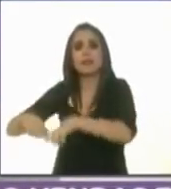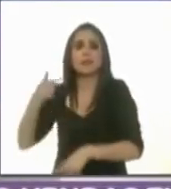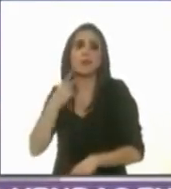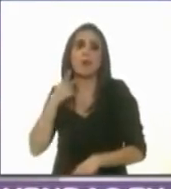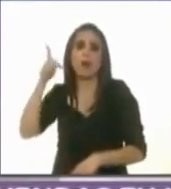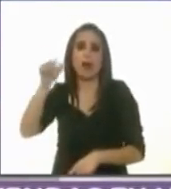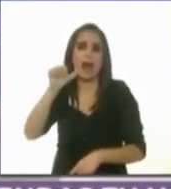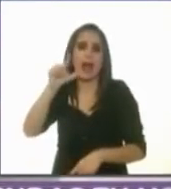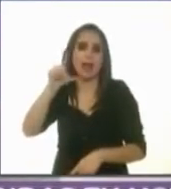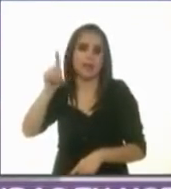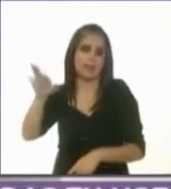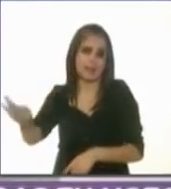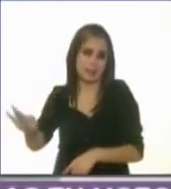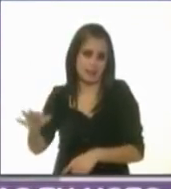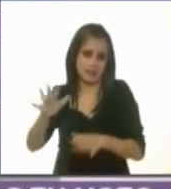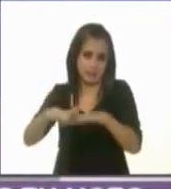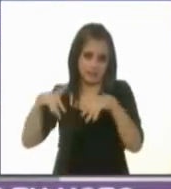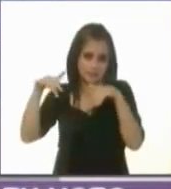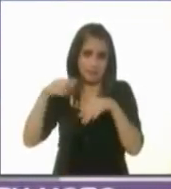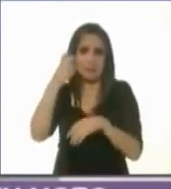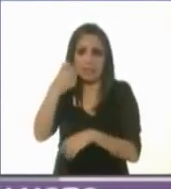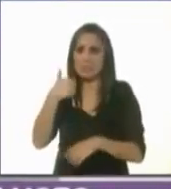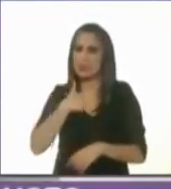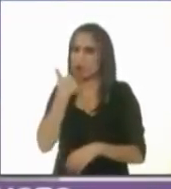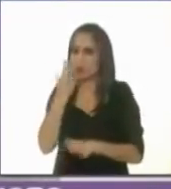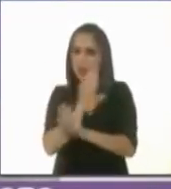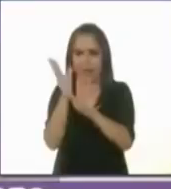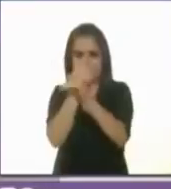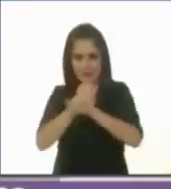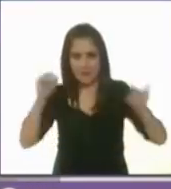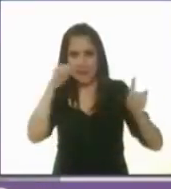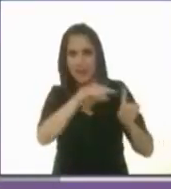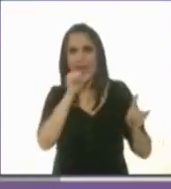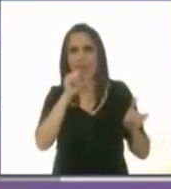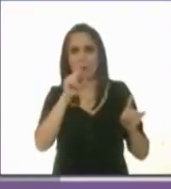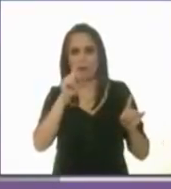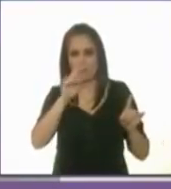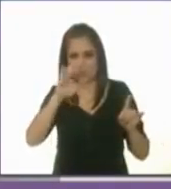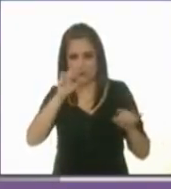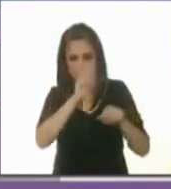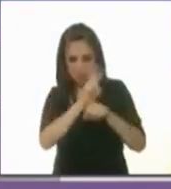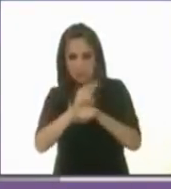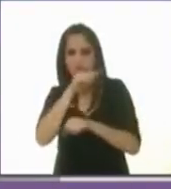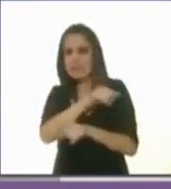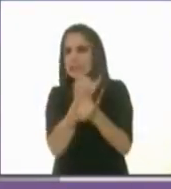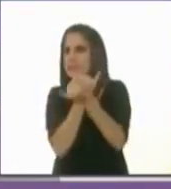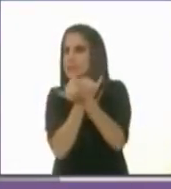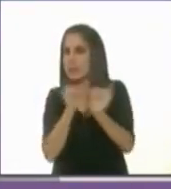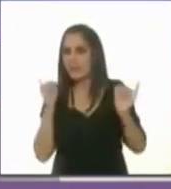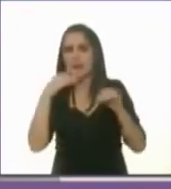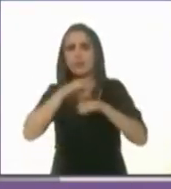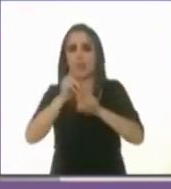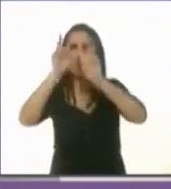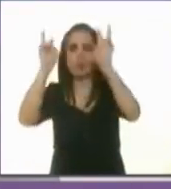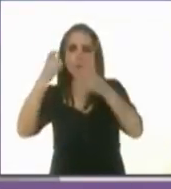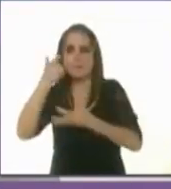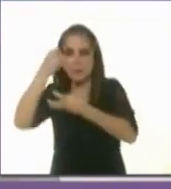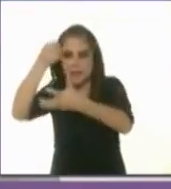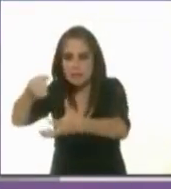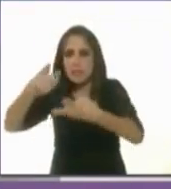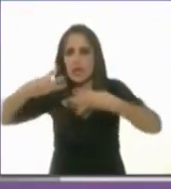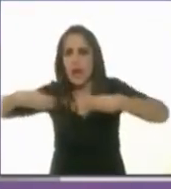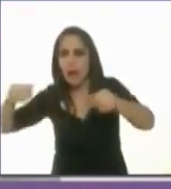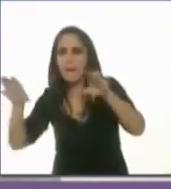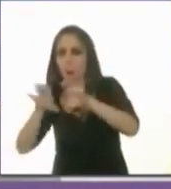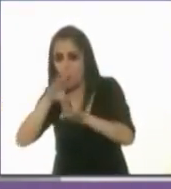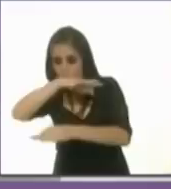Legislativa. Por eso voy a darle independencia a la Auditoría Superior de la Ciudad de México en términos presupuestales y que defina de